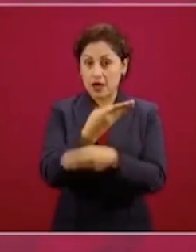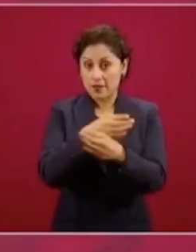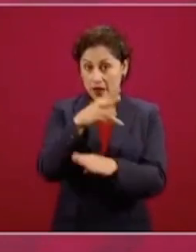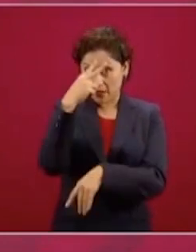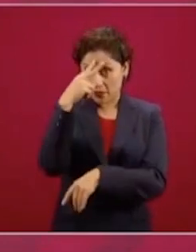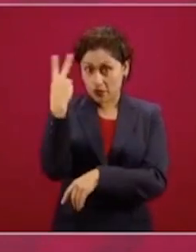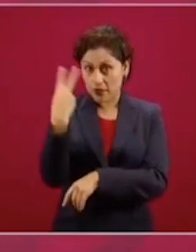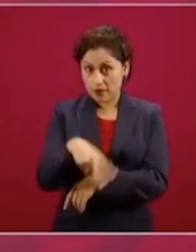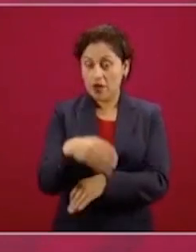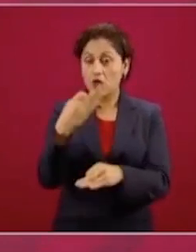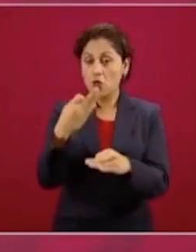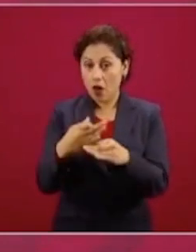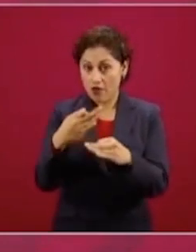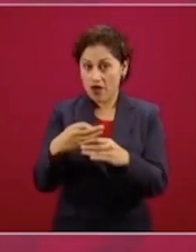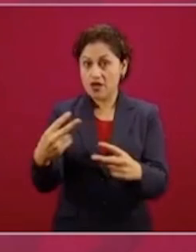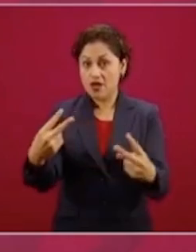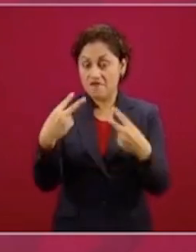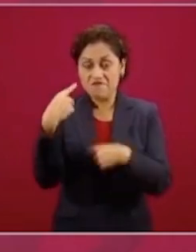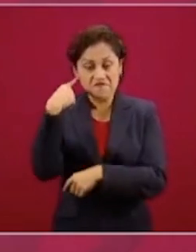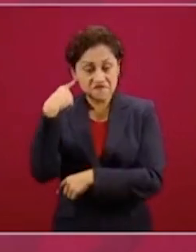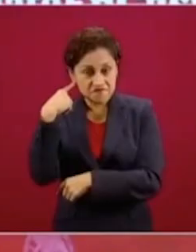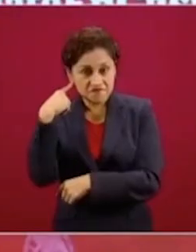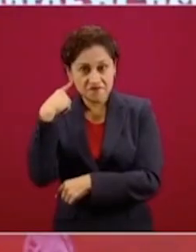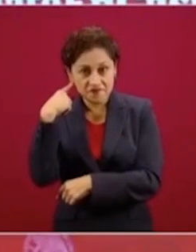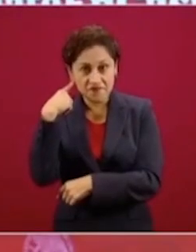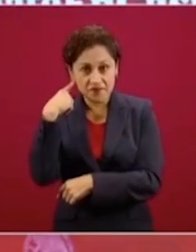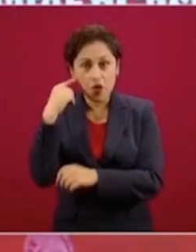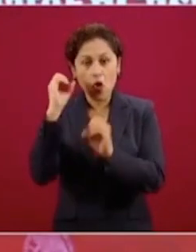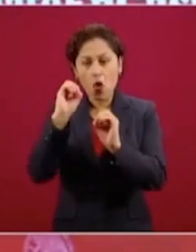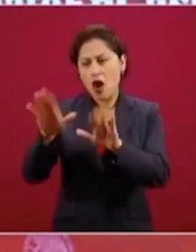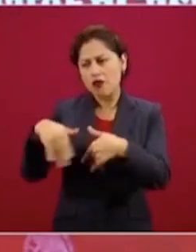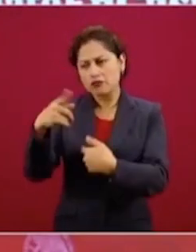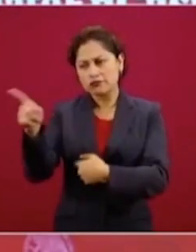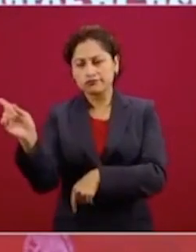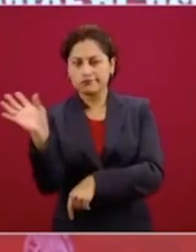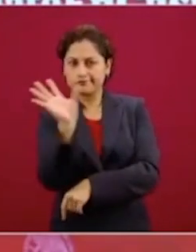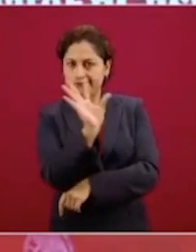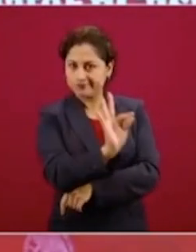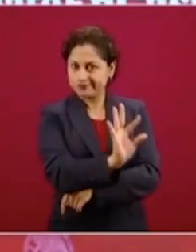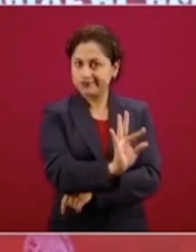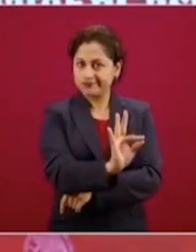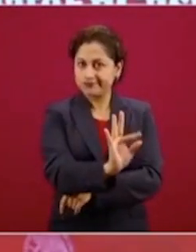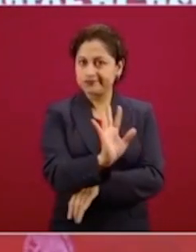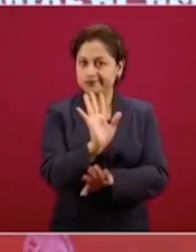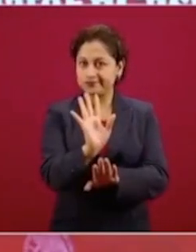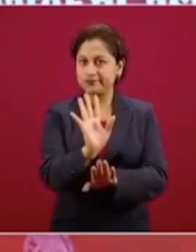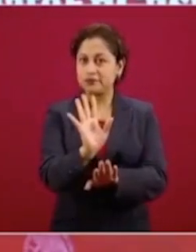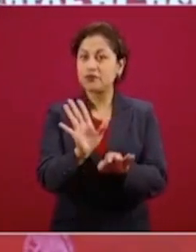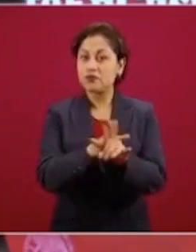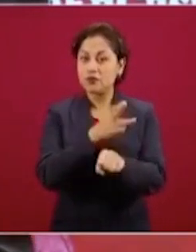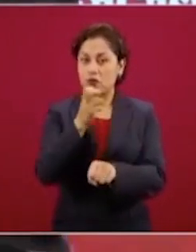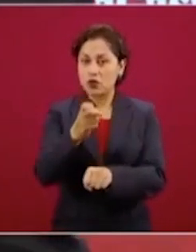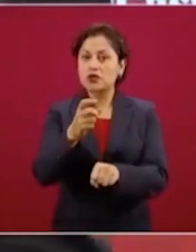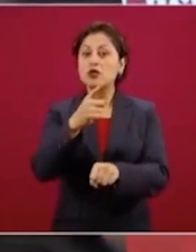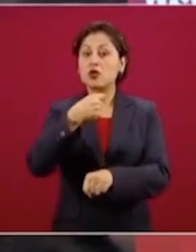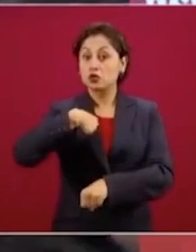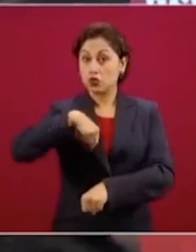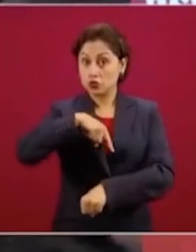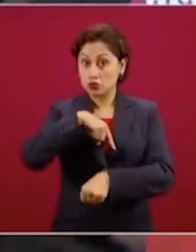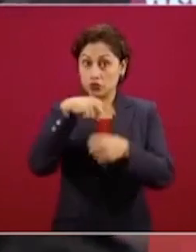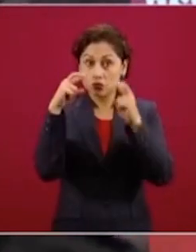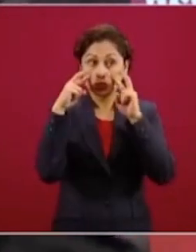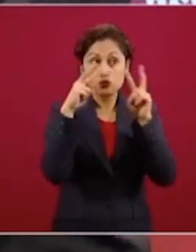comentar de que vamos a estar vigilando, nada, imagínense